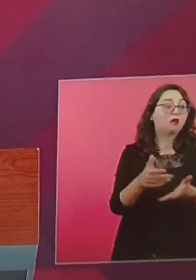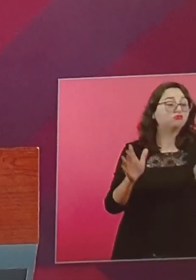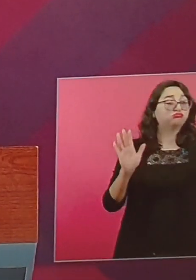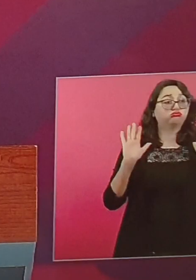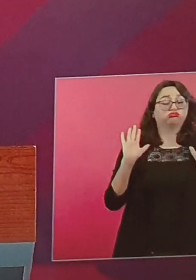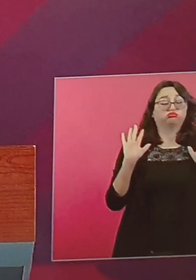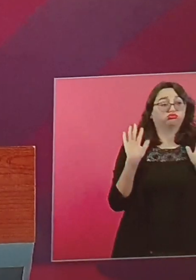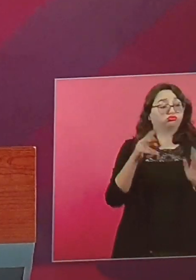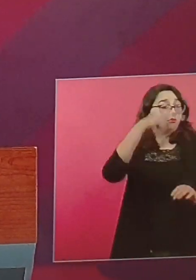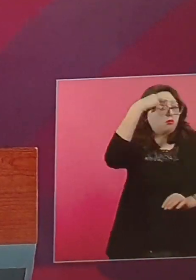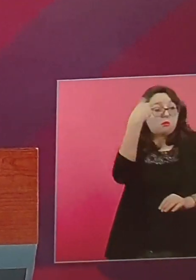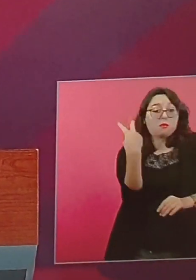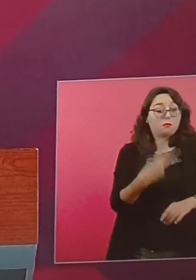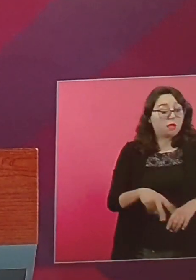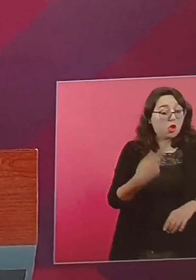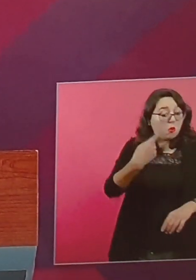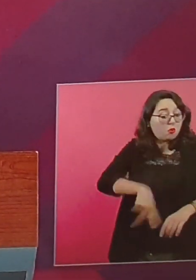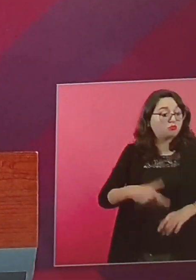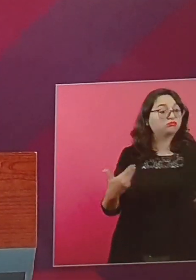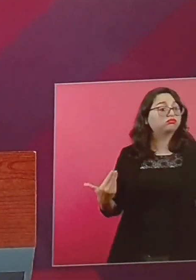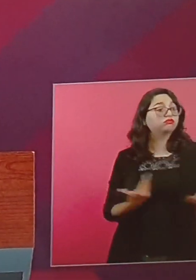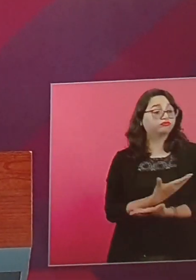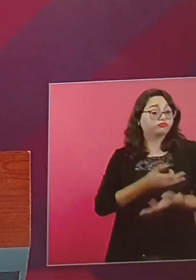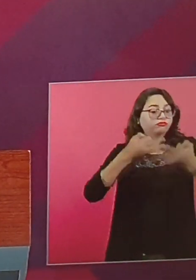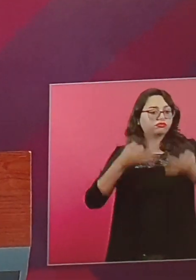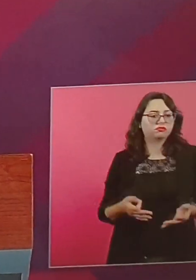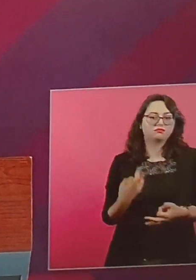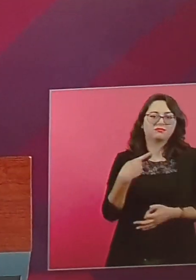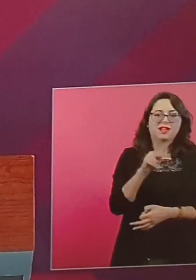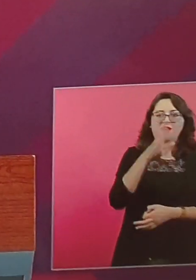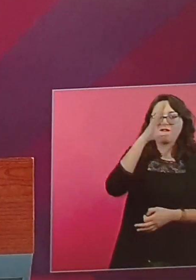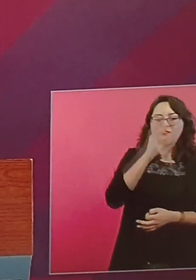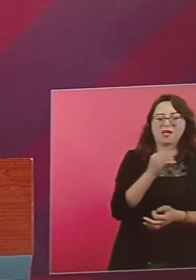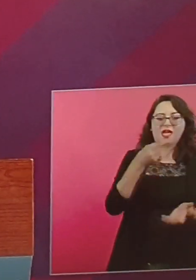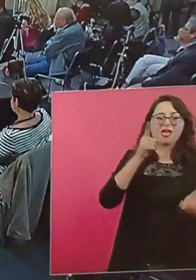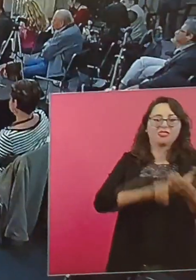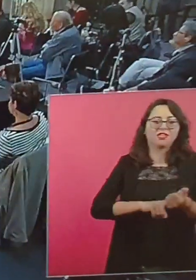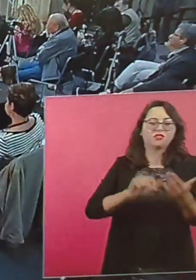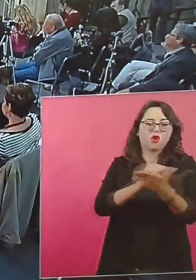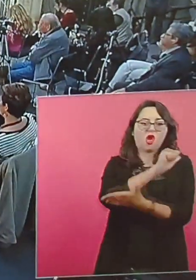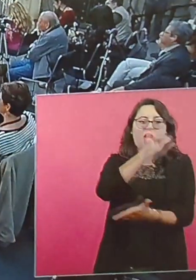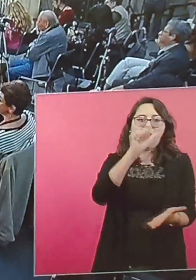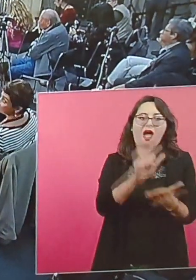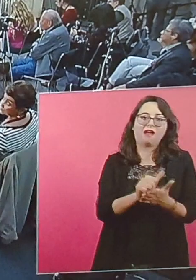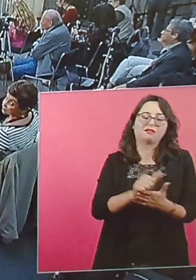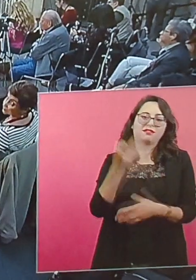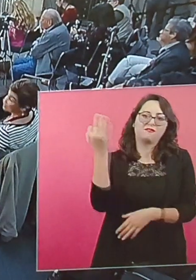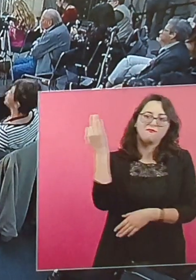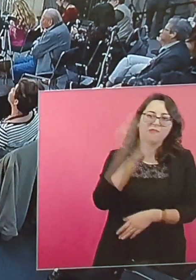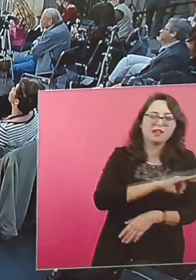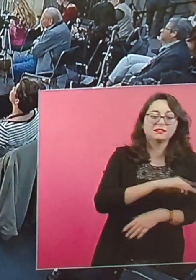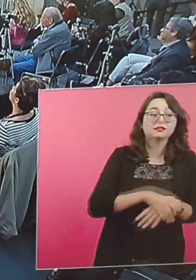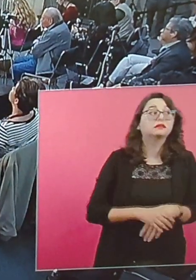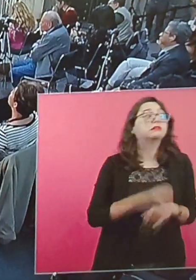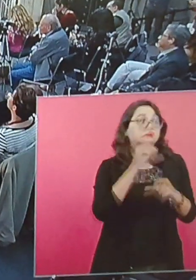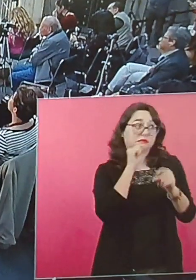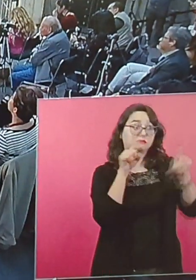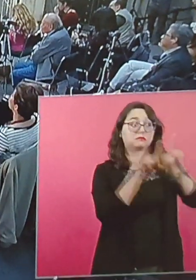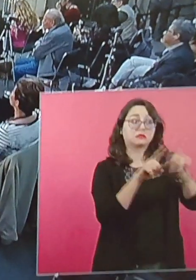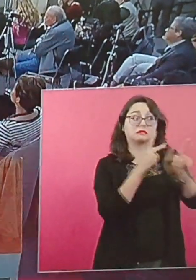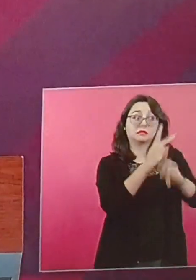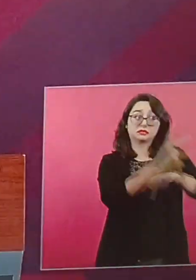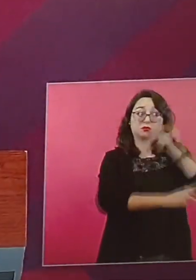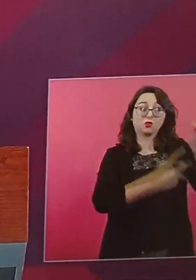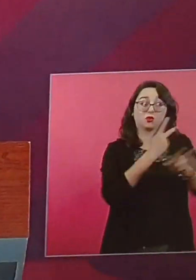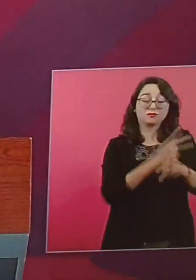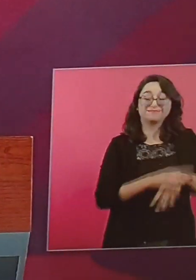hubiesen nacido en México. ¿Sacan el pasaporte también? Sí. Sí.